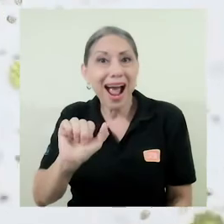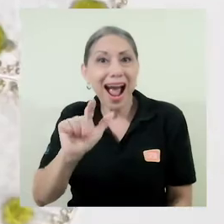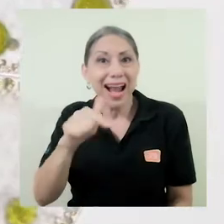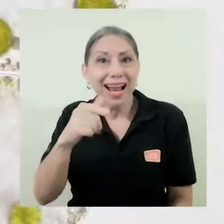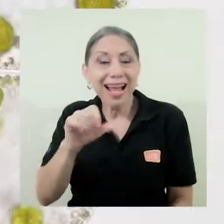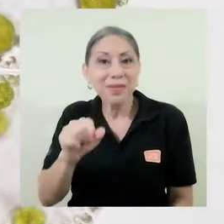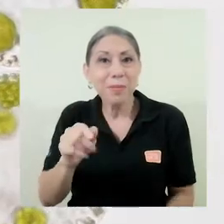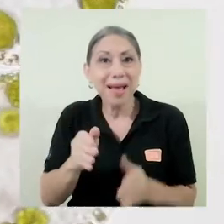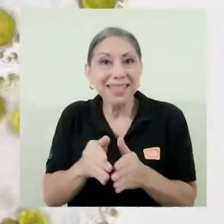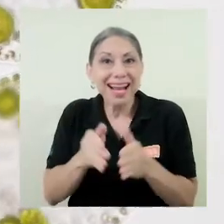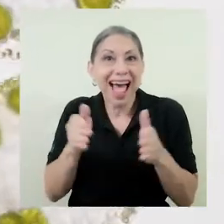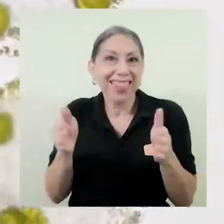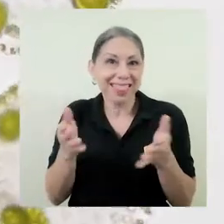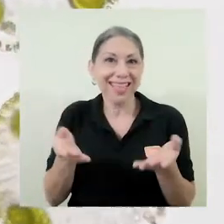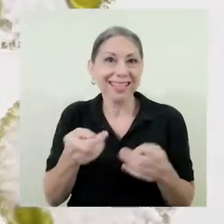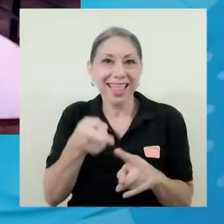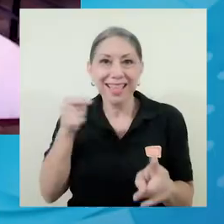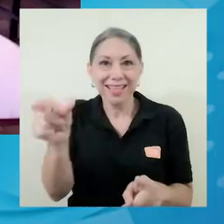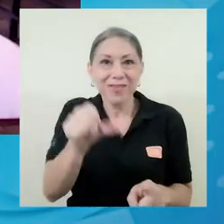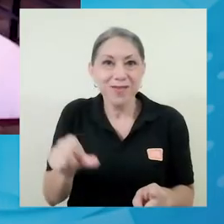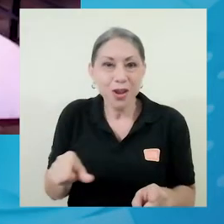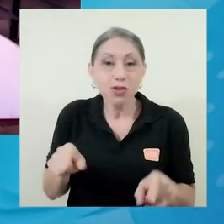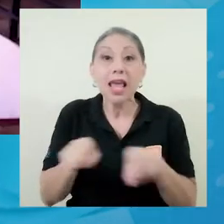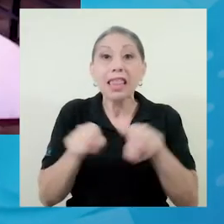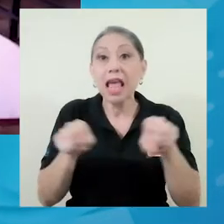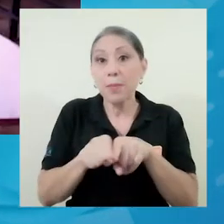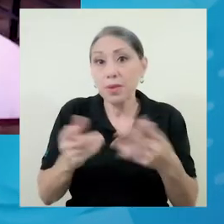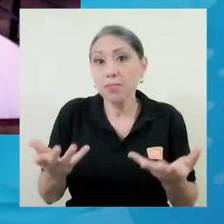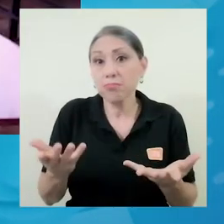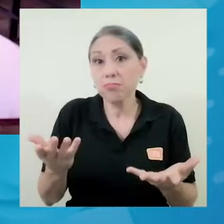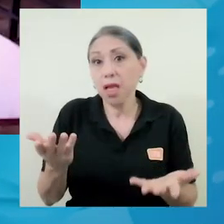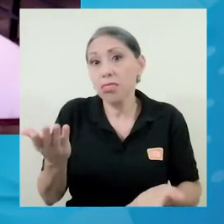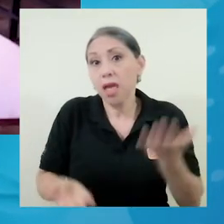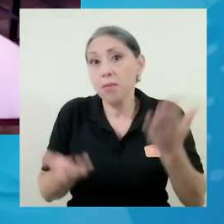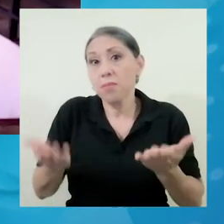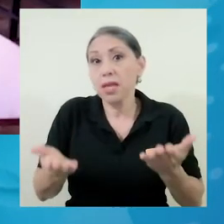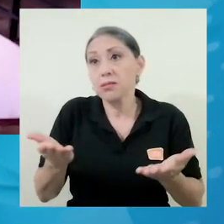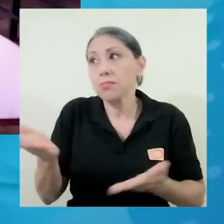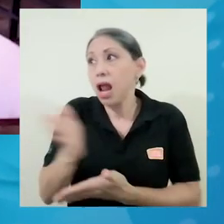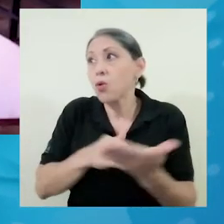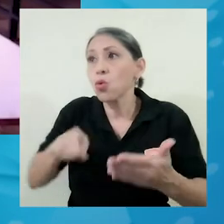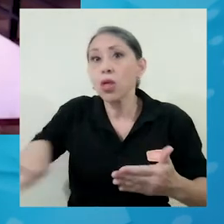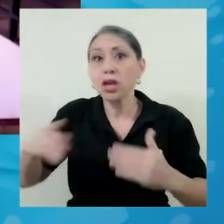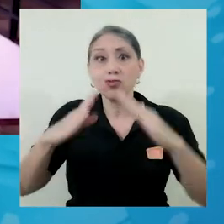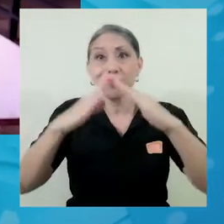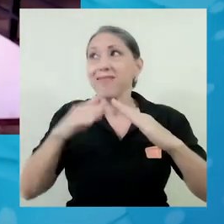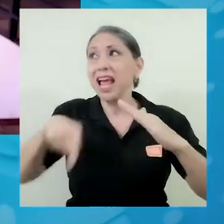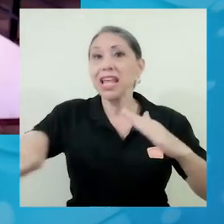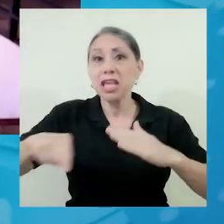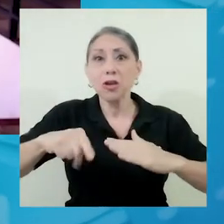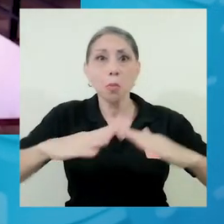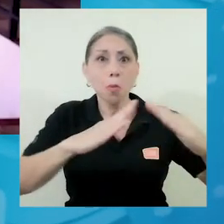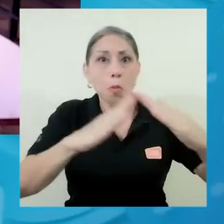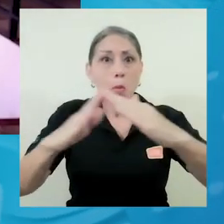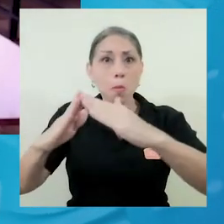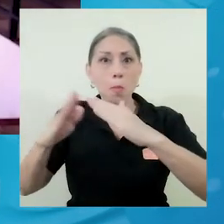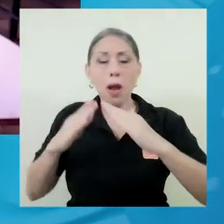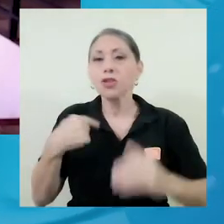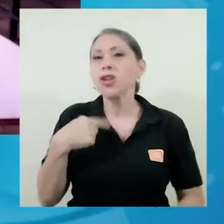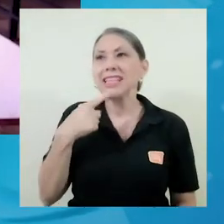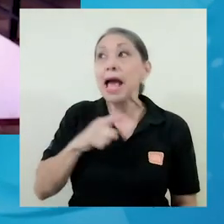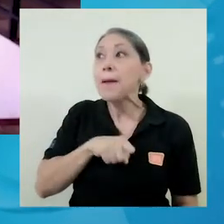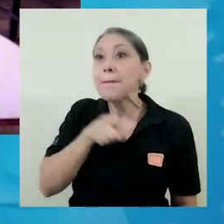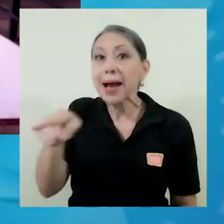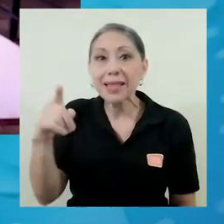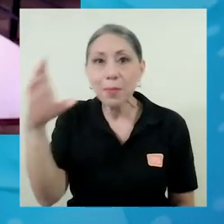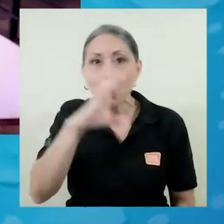mucho más grandes, algas de ríos o incluso los que están aquí tal vez metidos en algún condominio. Entonces, bueno, yo les decía vayan y busquen una